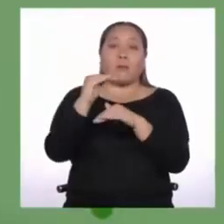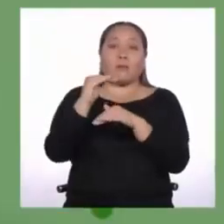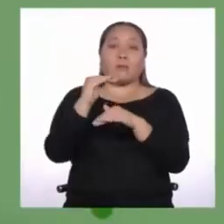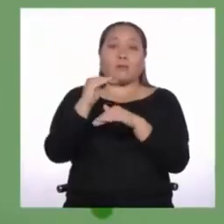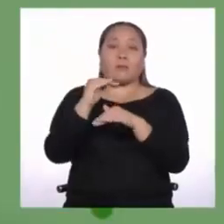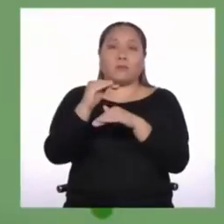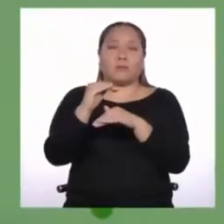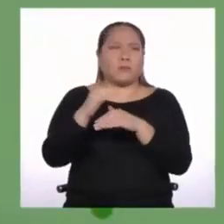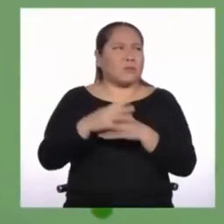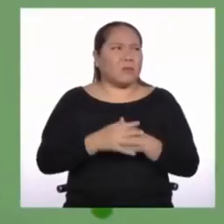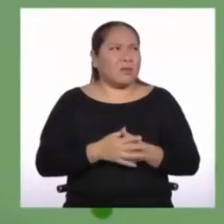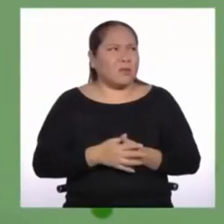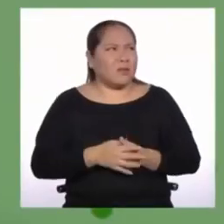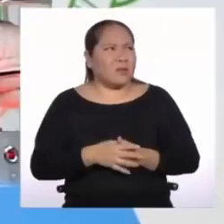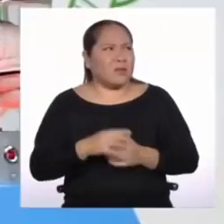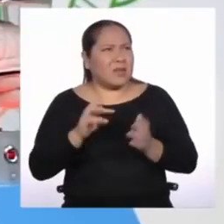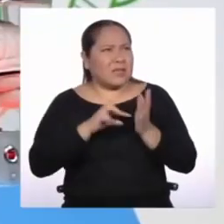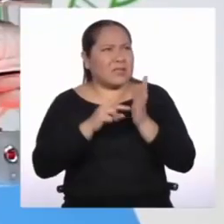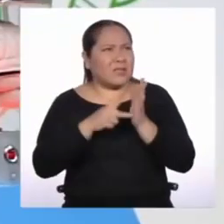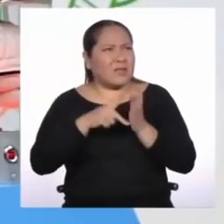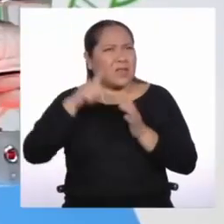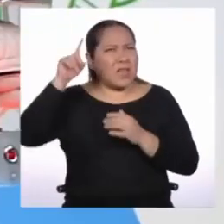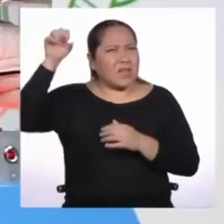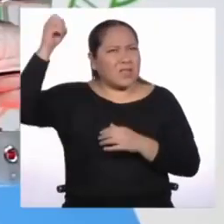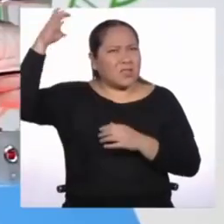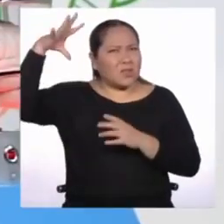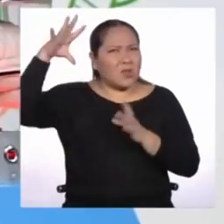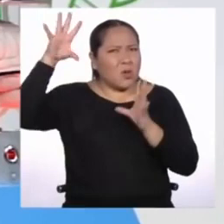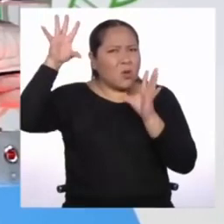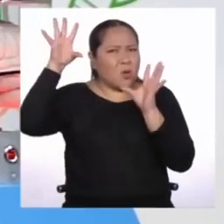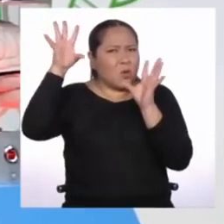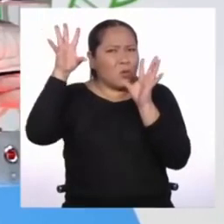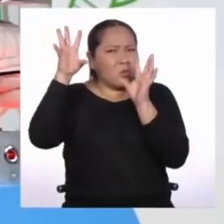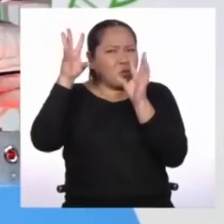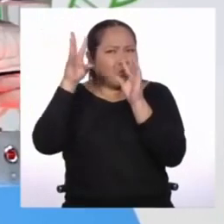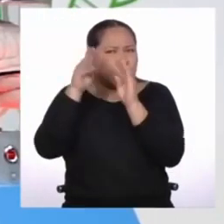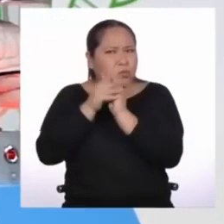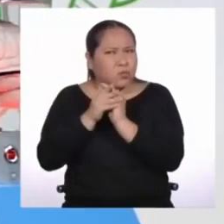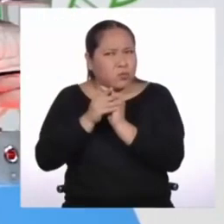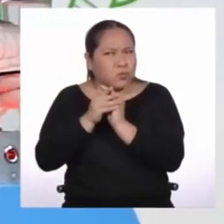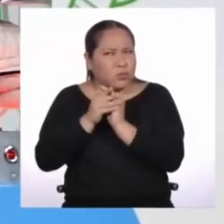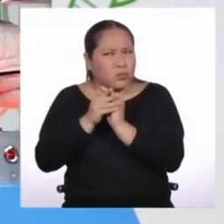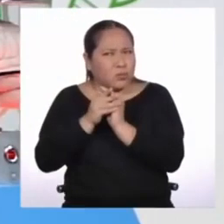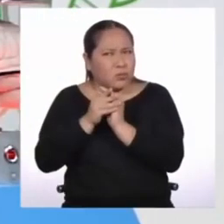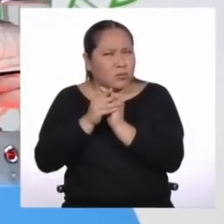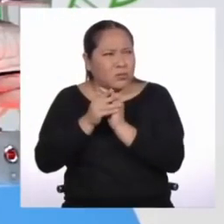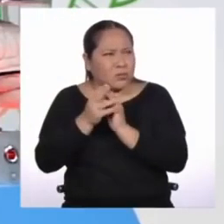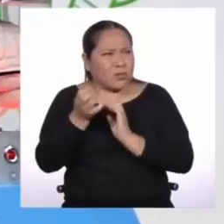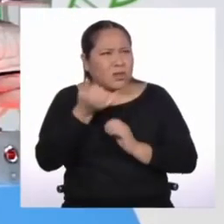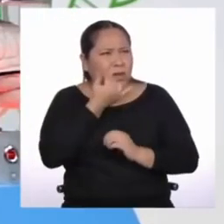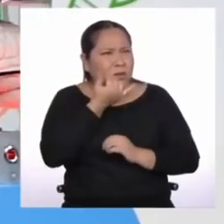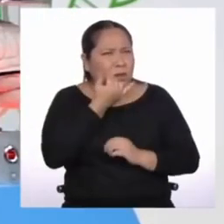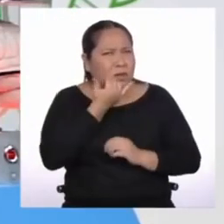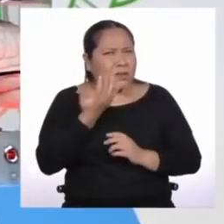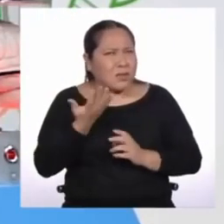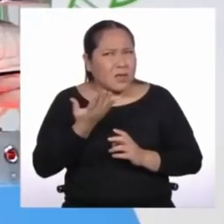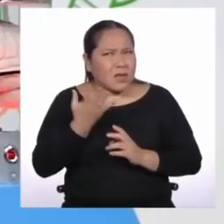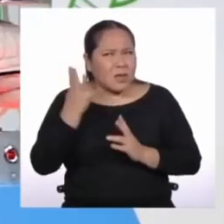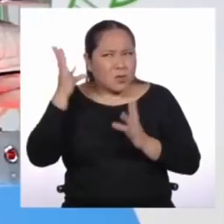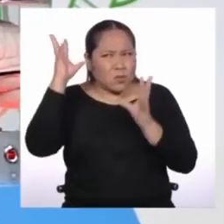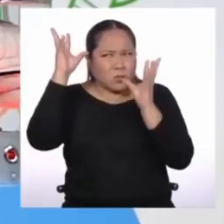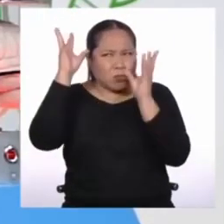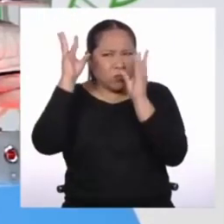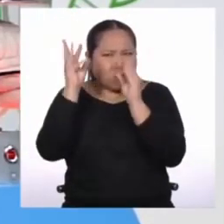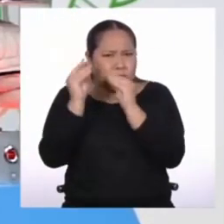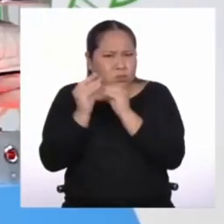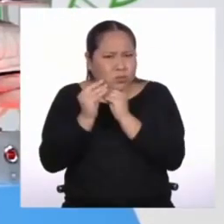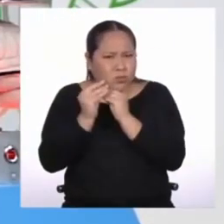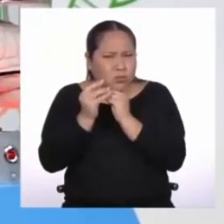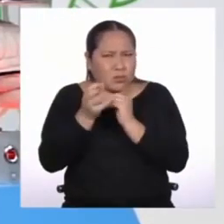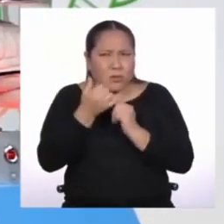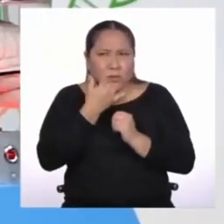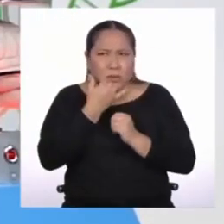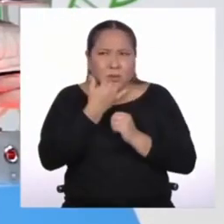determinado? ¿O sea que en algún momento el Sol se va a apagar como una vela? ¿Ha dejado de existir? Sí, claro, cerebro, pero